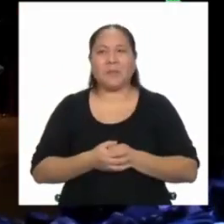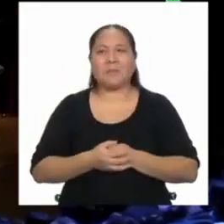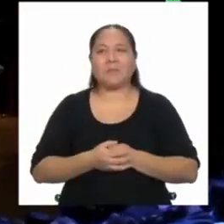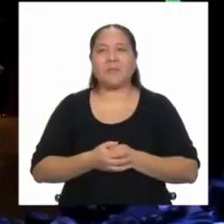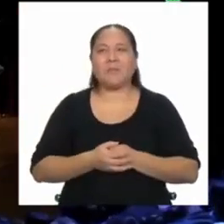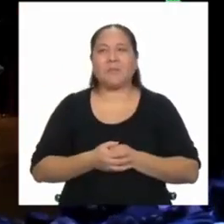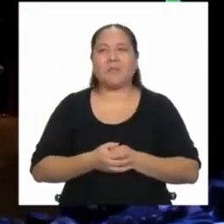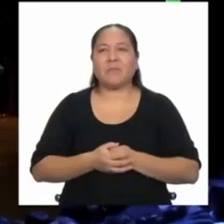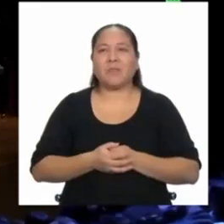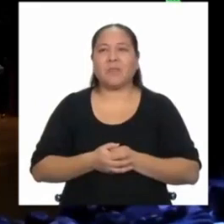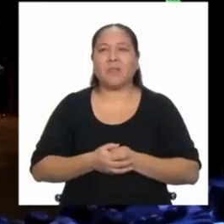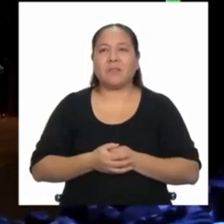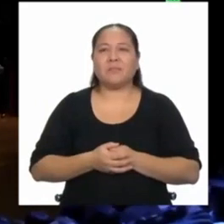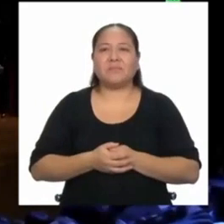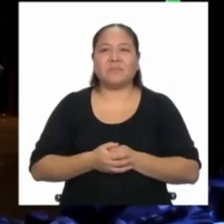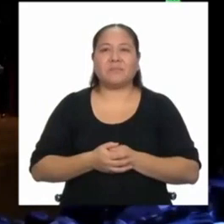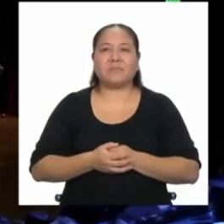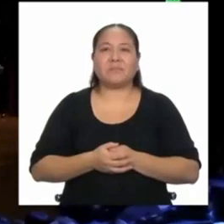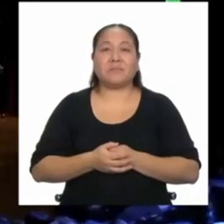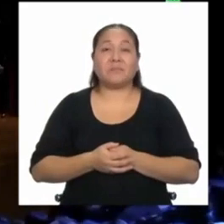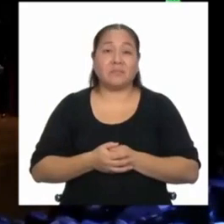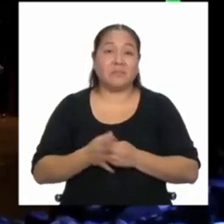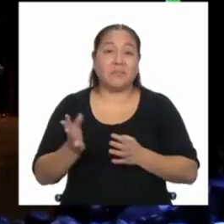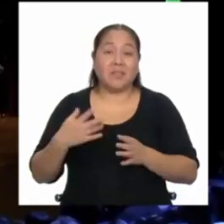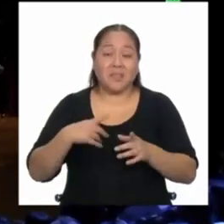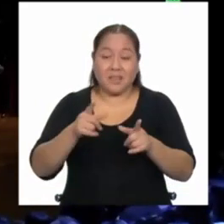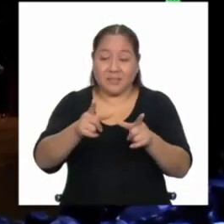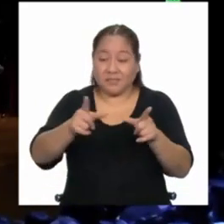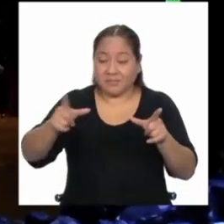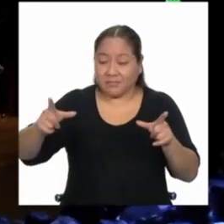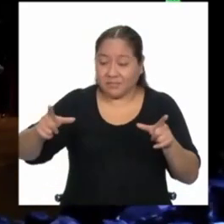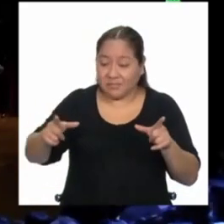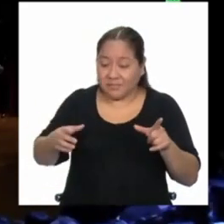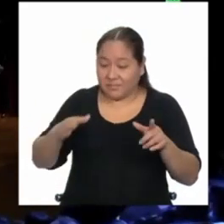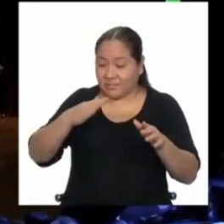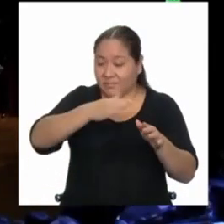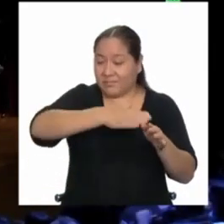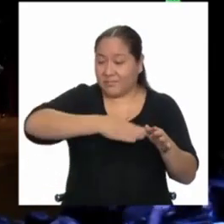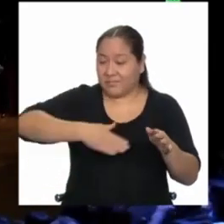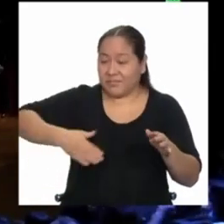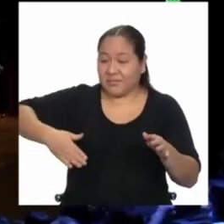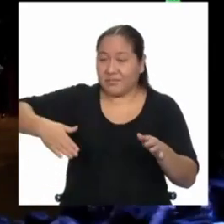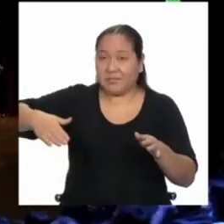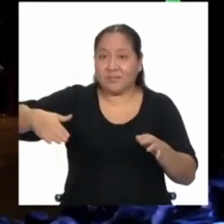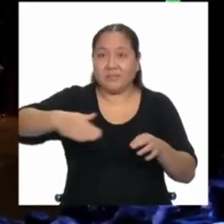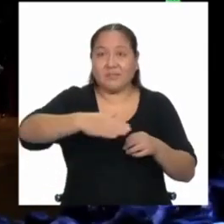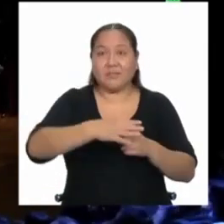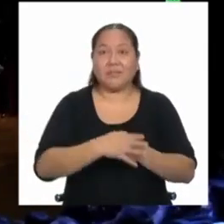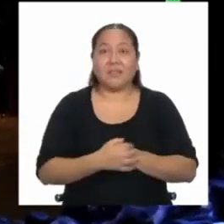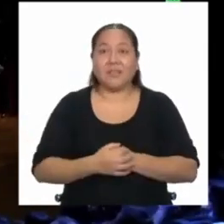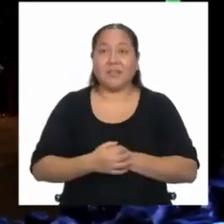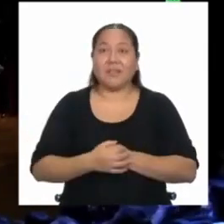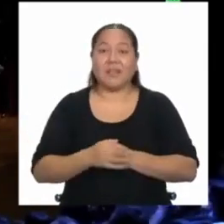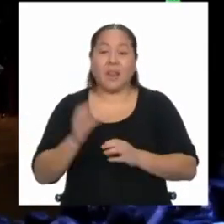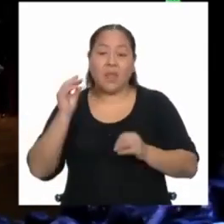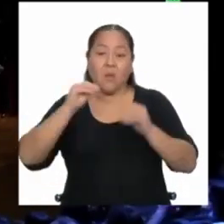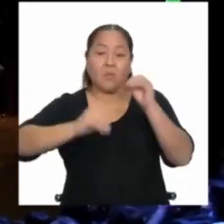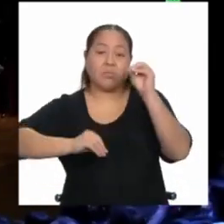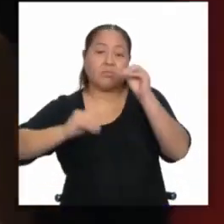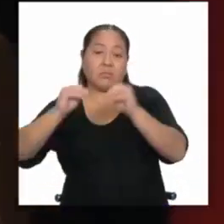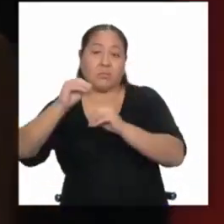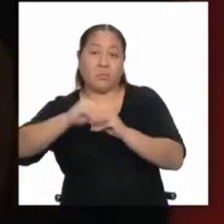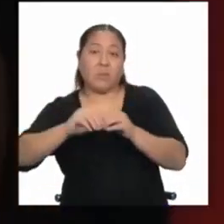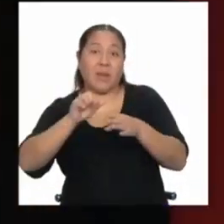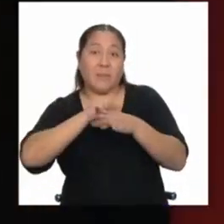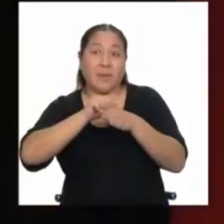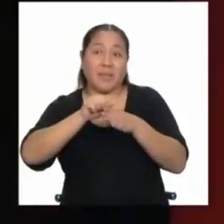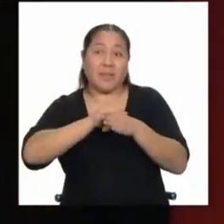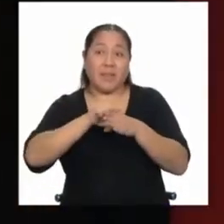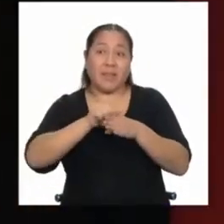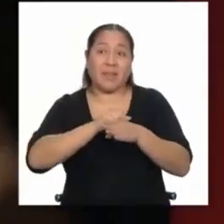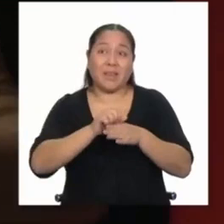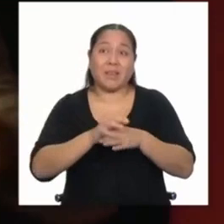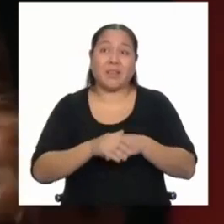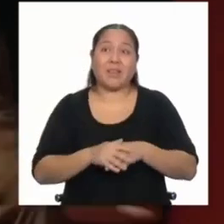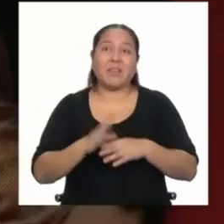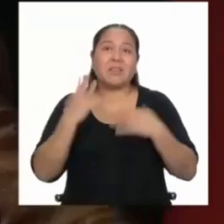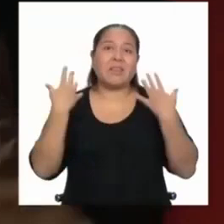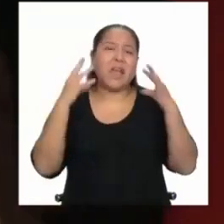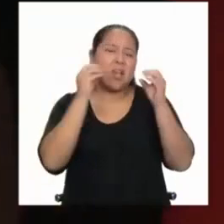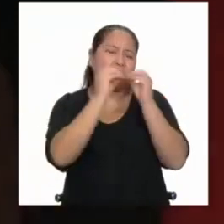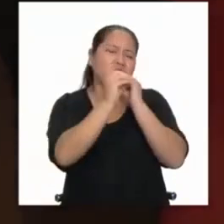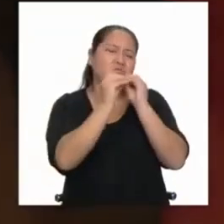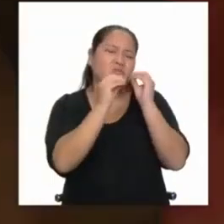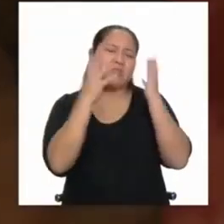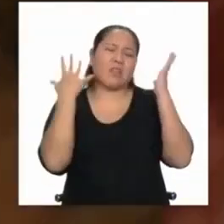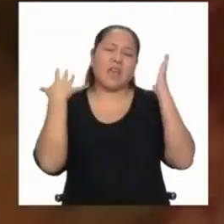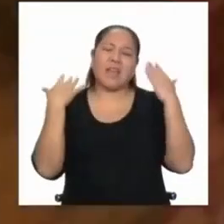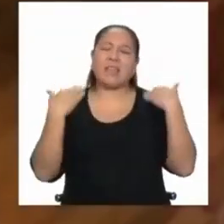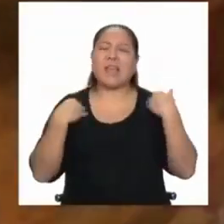Entonces, nada, les tomé la cancha de squash que había ahí y la implementamos, ¿no? Digamos que lo resolví y tenía mi